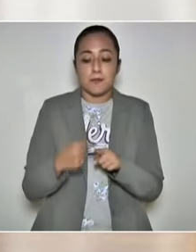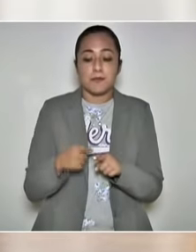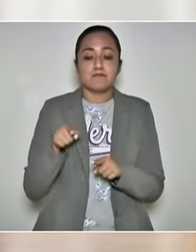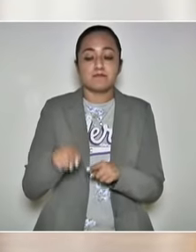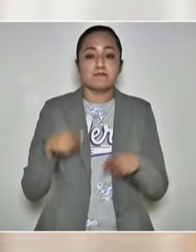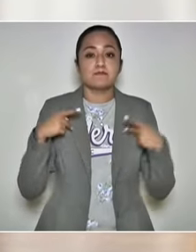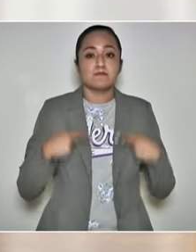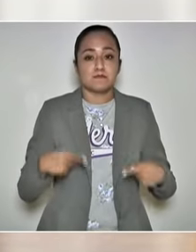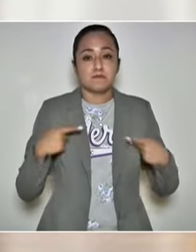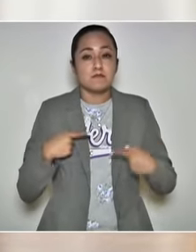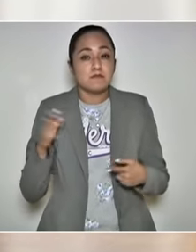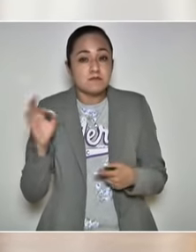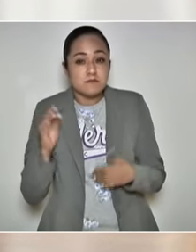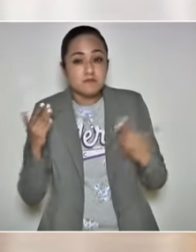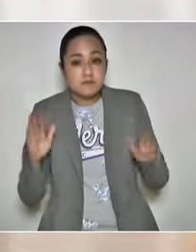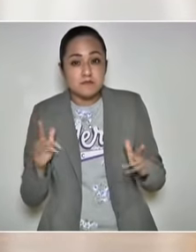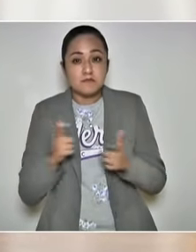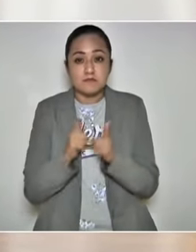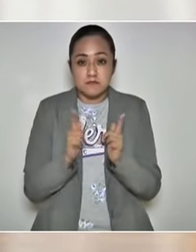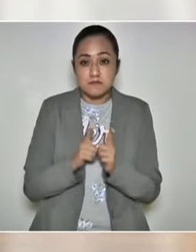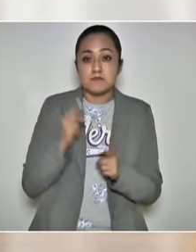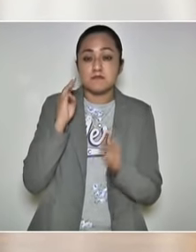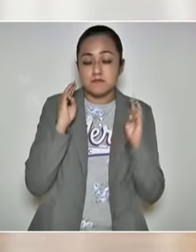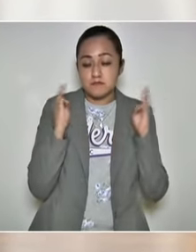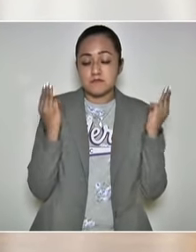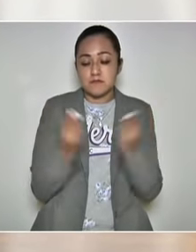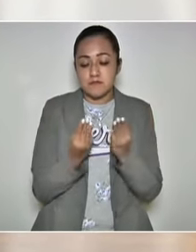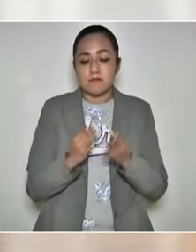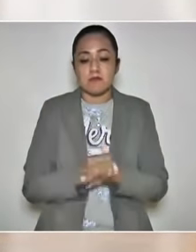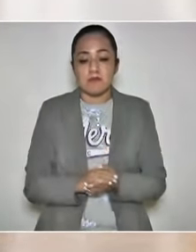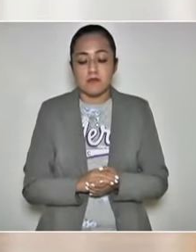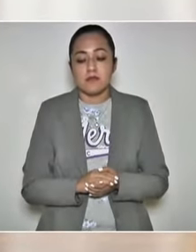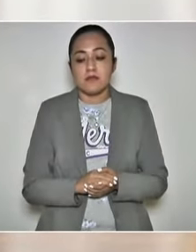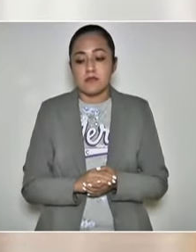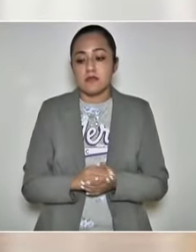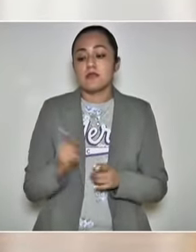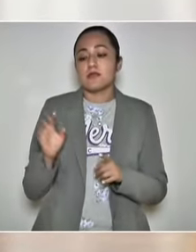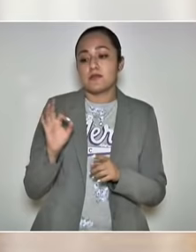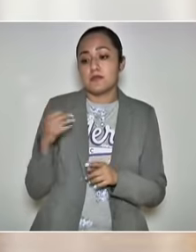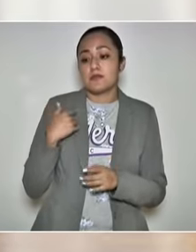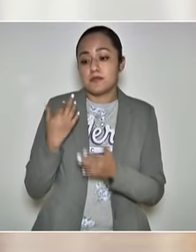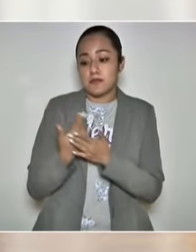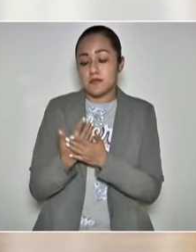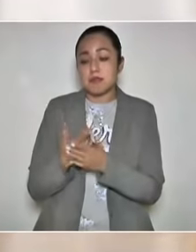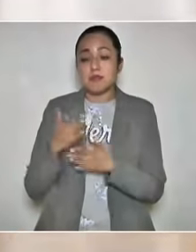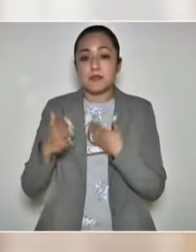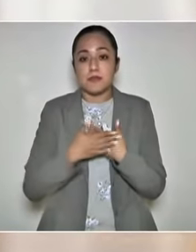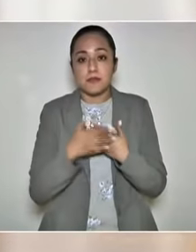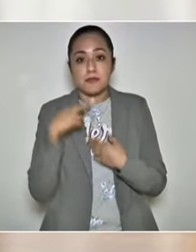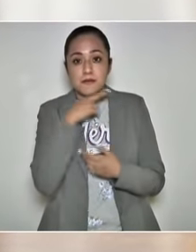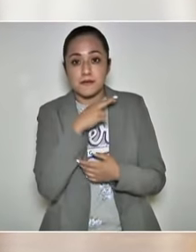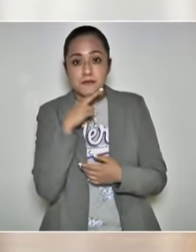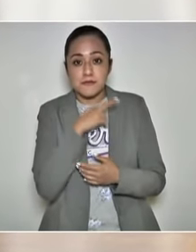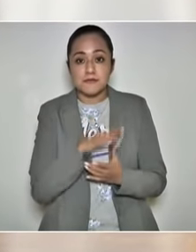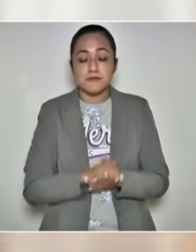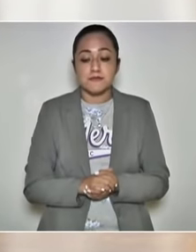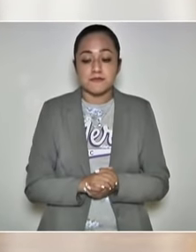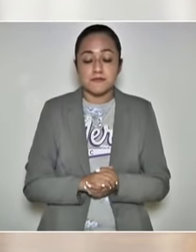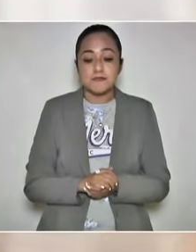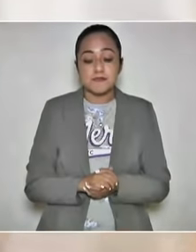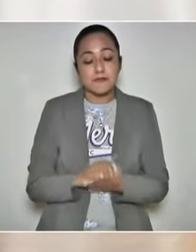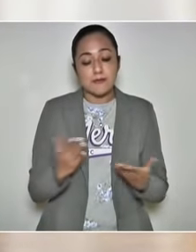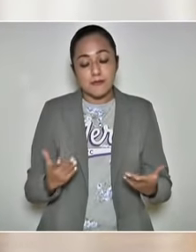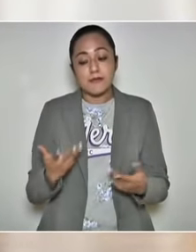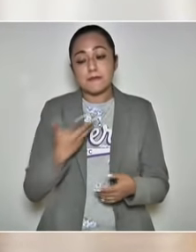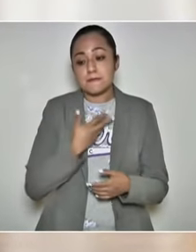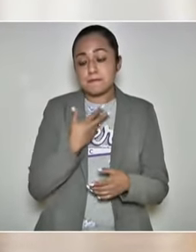pueden ser los grupos criminales y espero que pronto, pronto, los